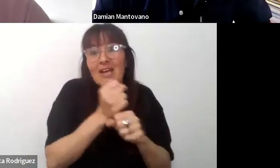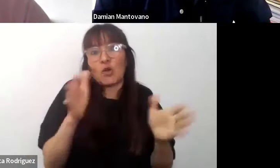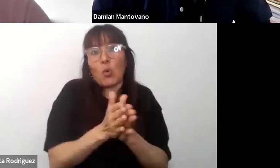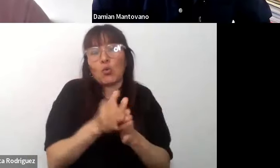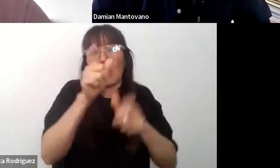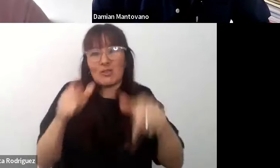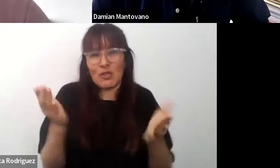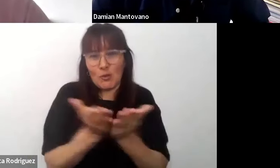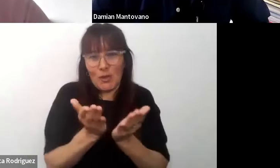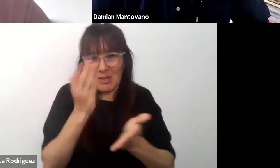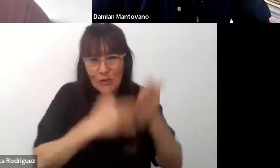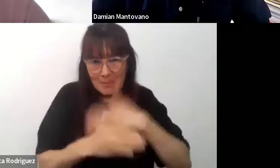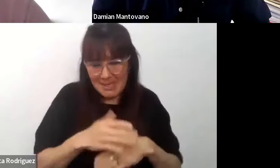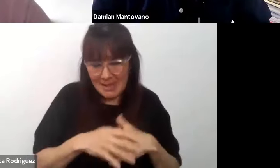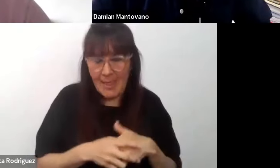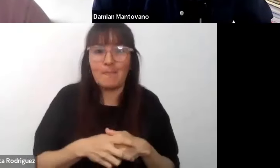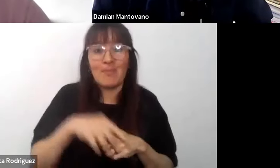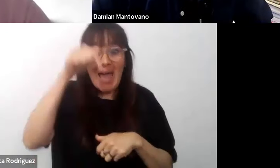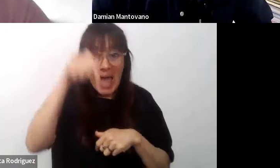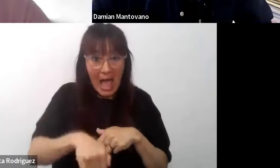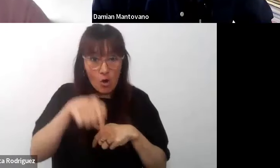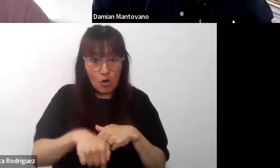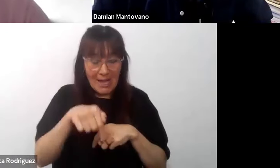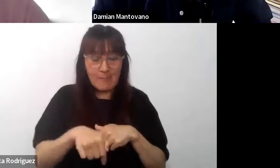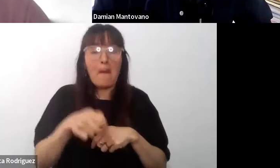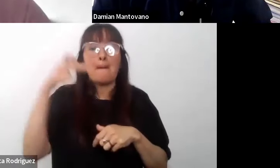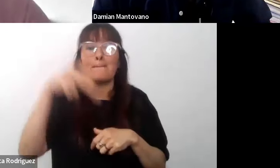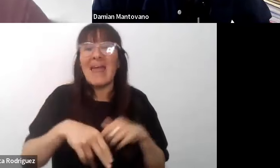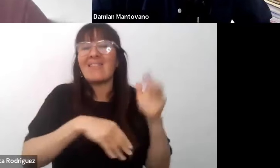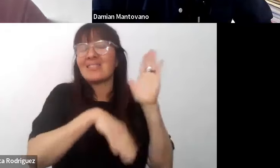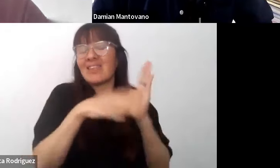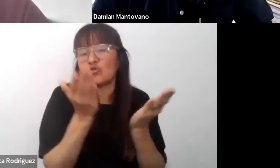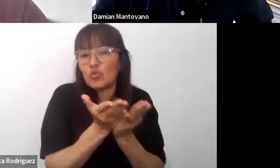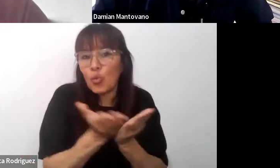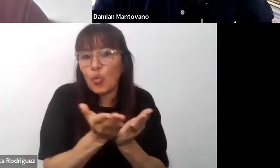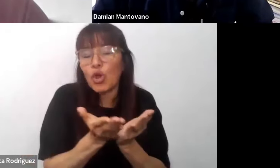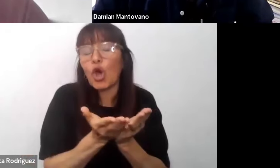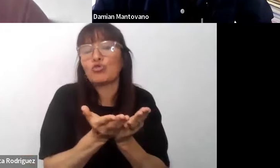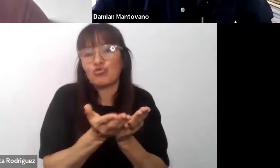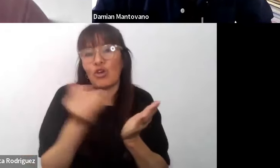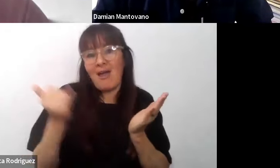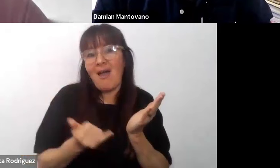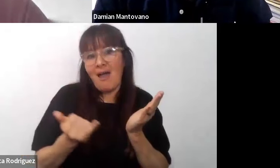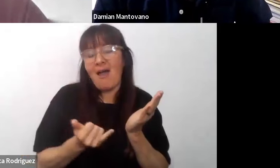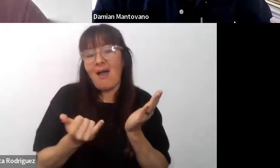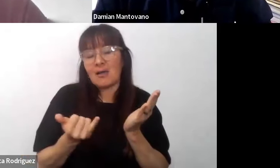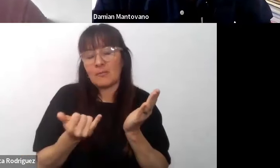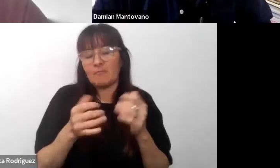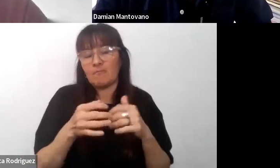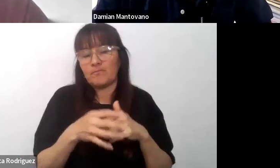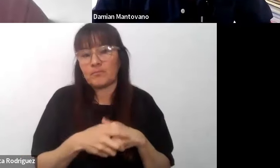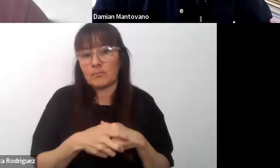sin que sean especialistas En la actualidad en los planes de estudio es muy poca las instancias o las